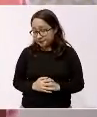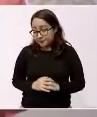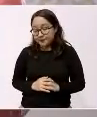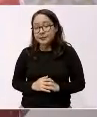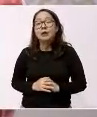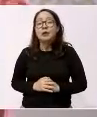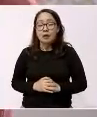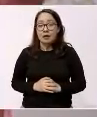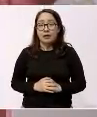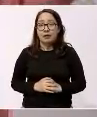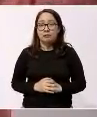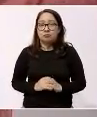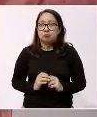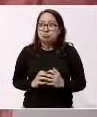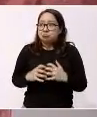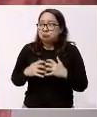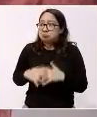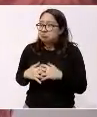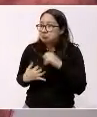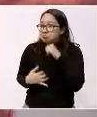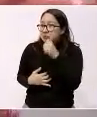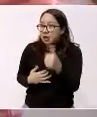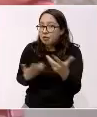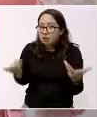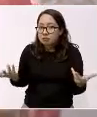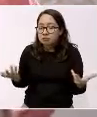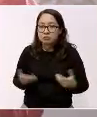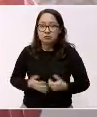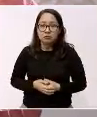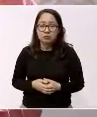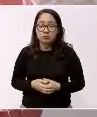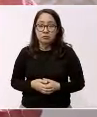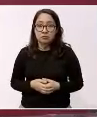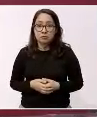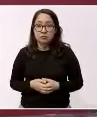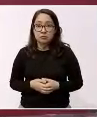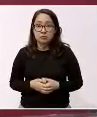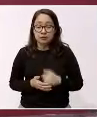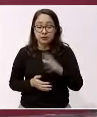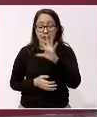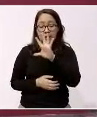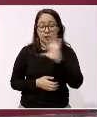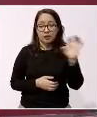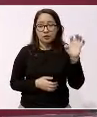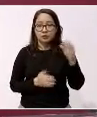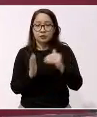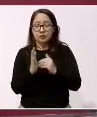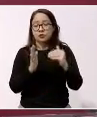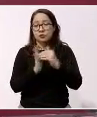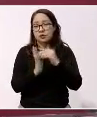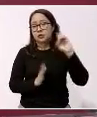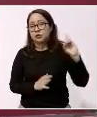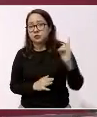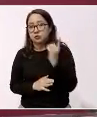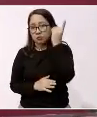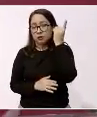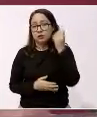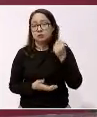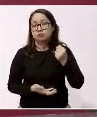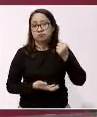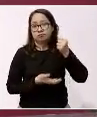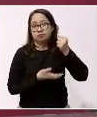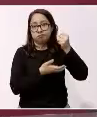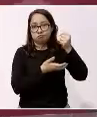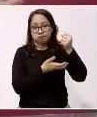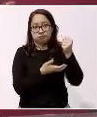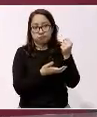estaba parada y la pagaron en 500 millones de dólares y